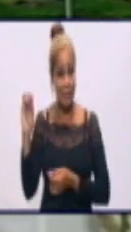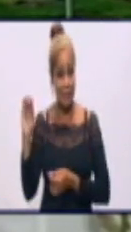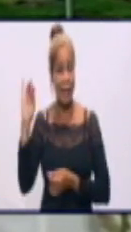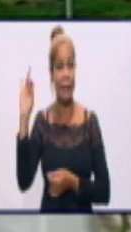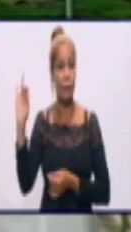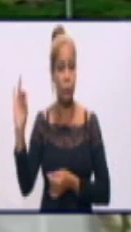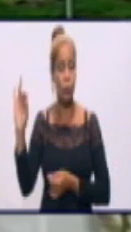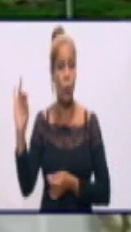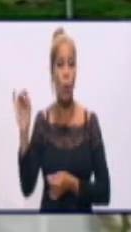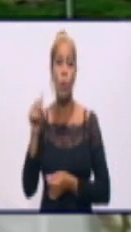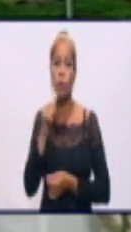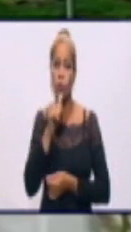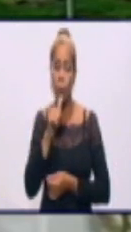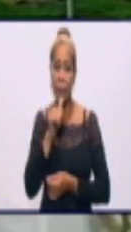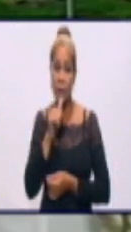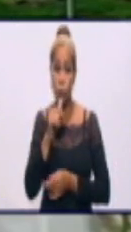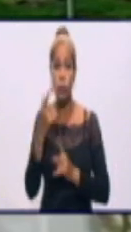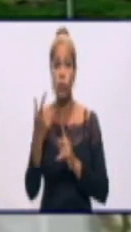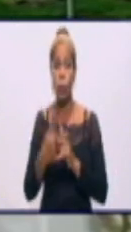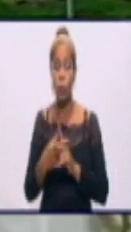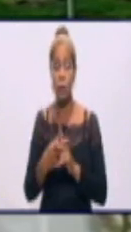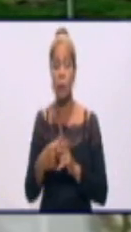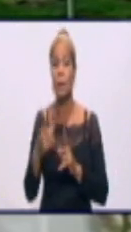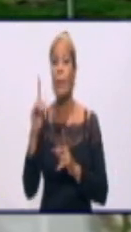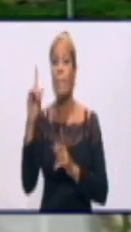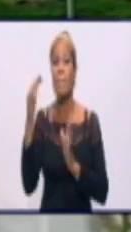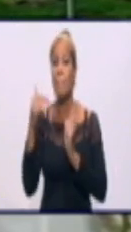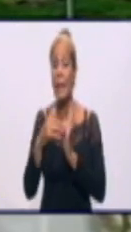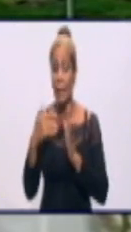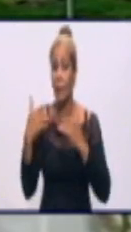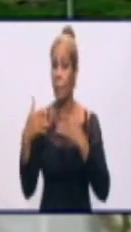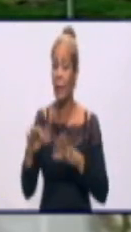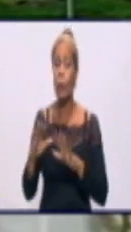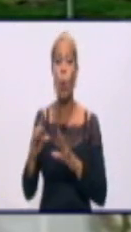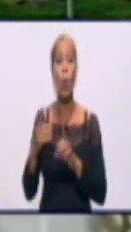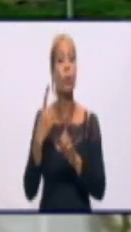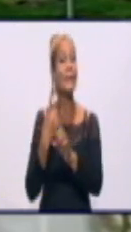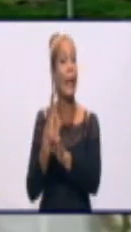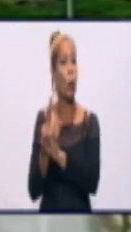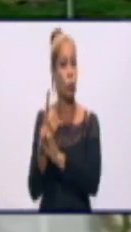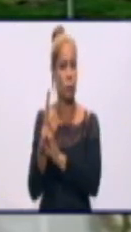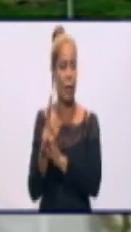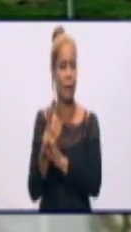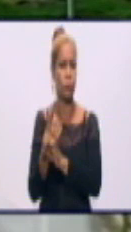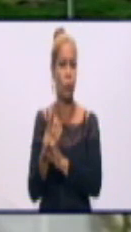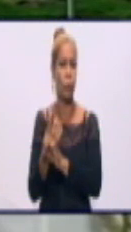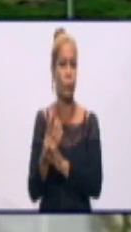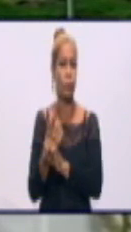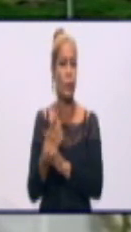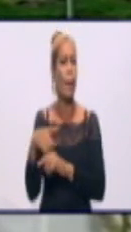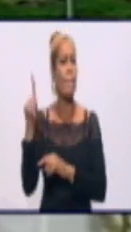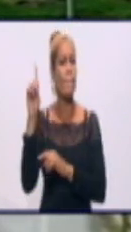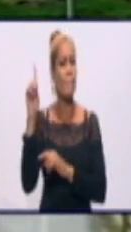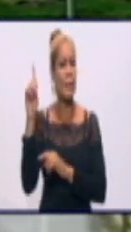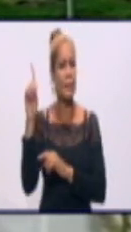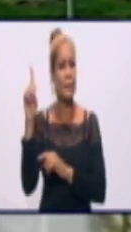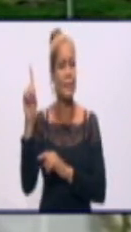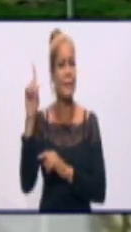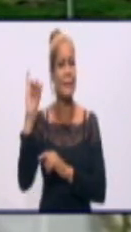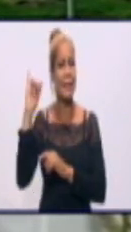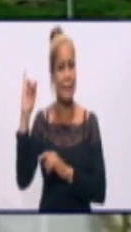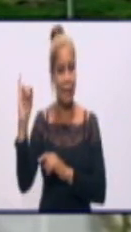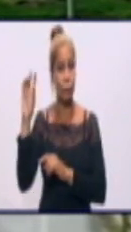y 1.029 contactos da una cifra de 1.636